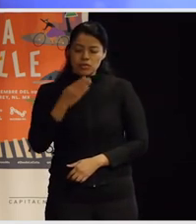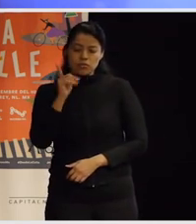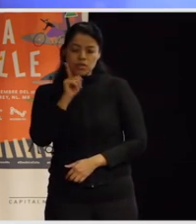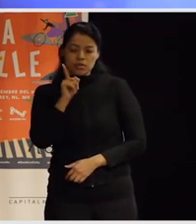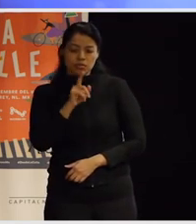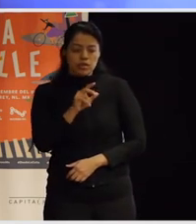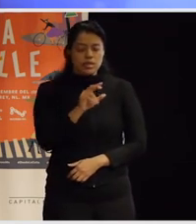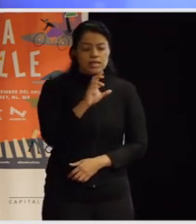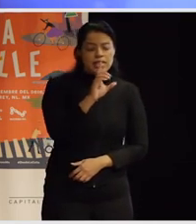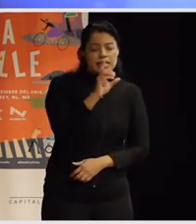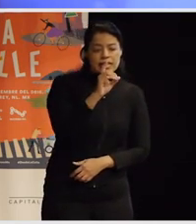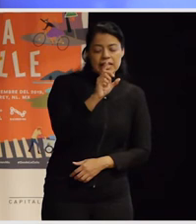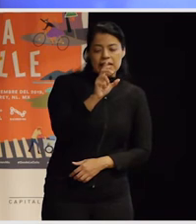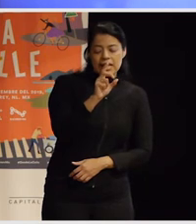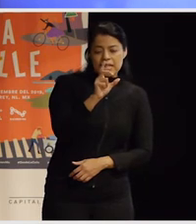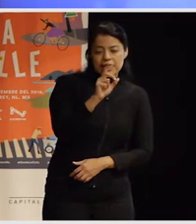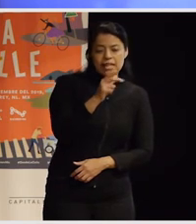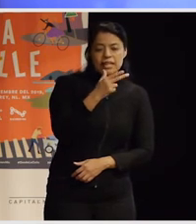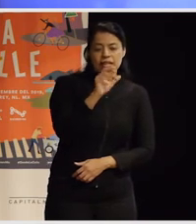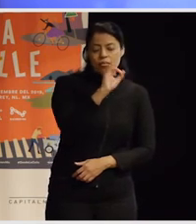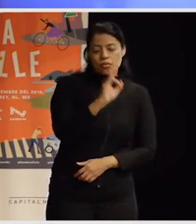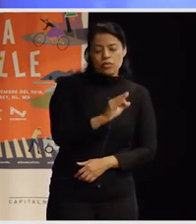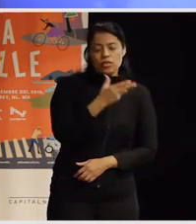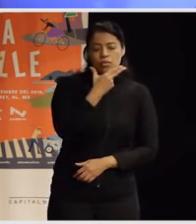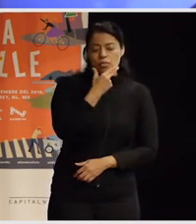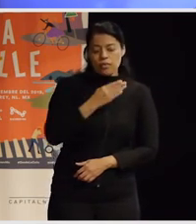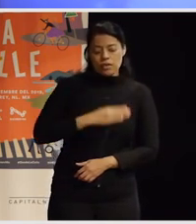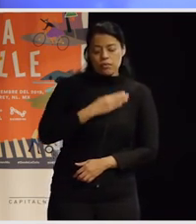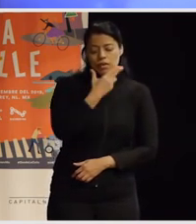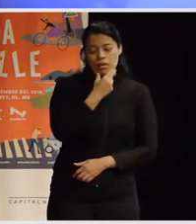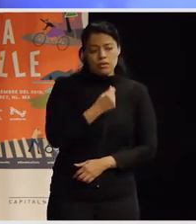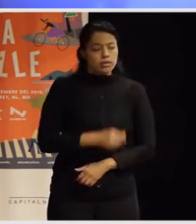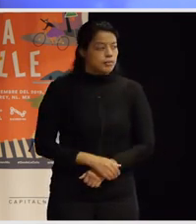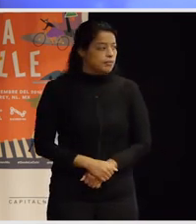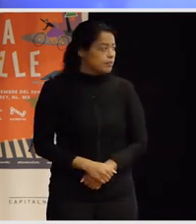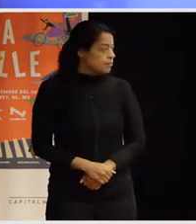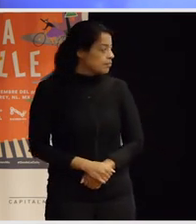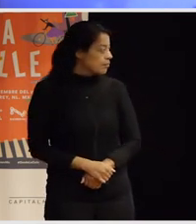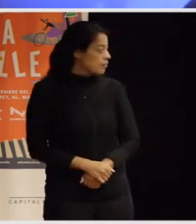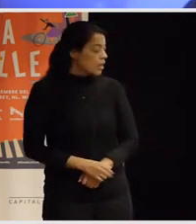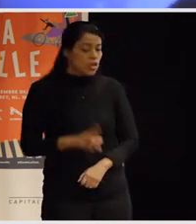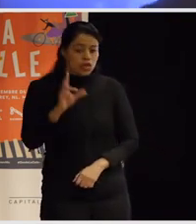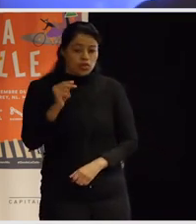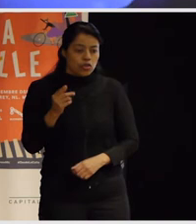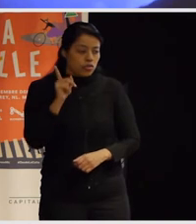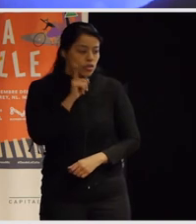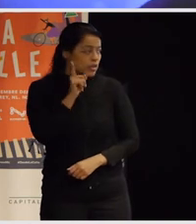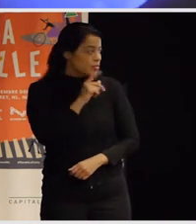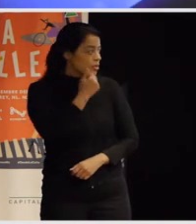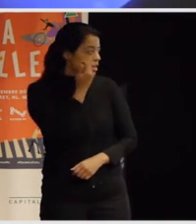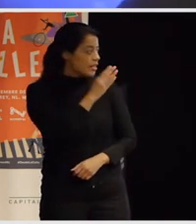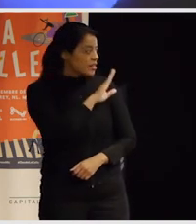gracias tenemos una última participación y nada más hacer la aclaración no necesariamente todas las mujeres quieren ser madres en algún momento de su vida